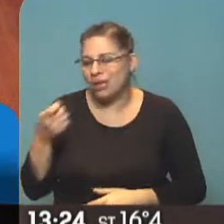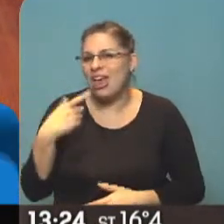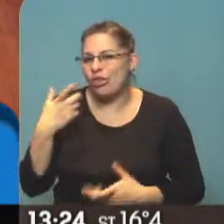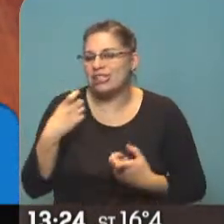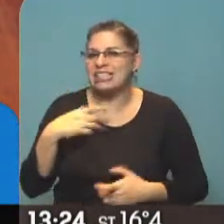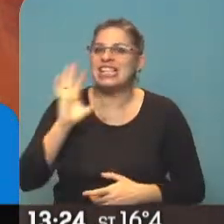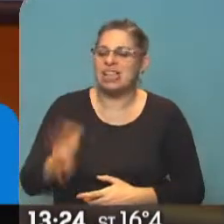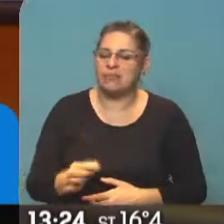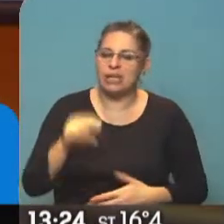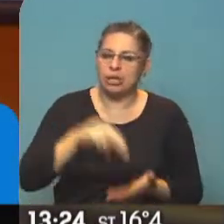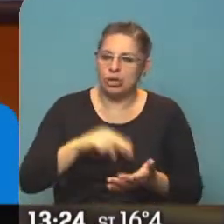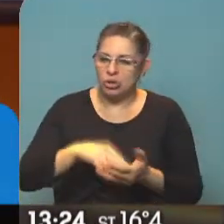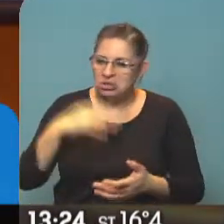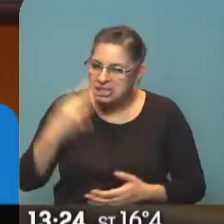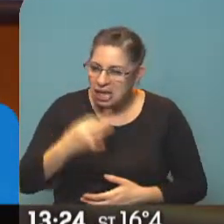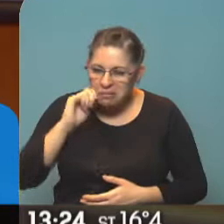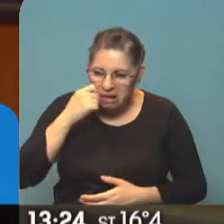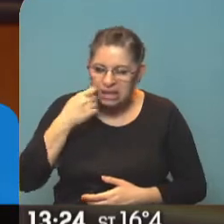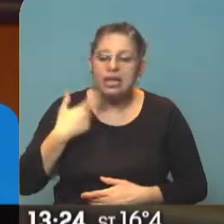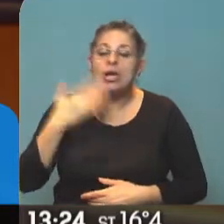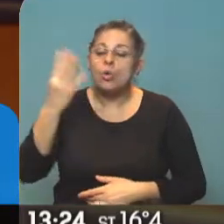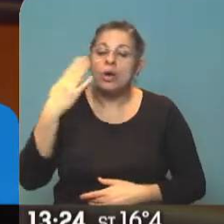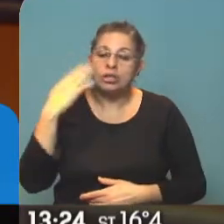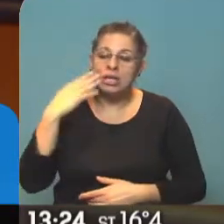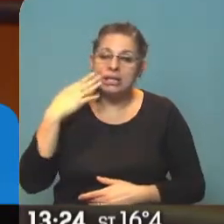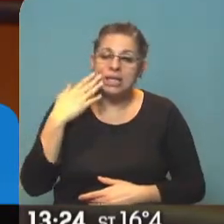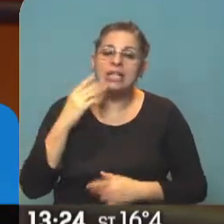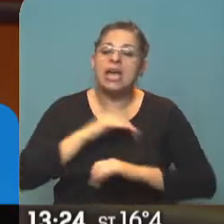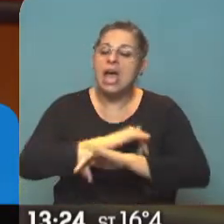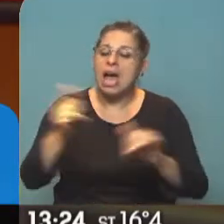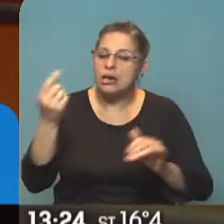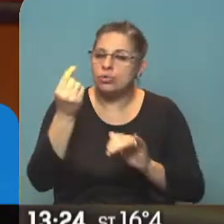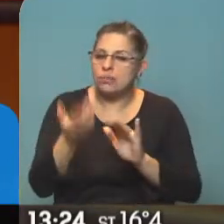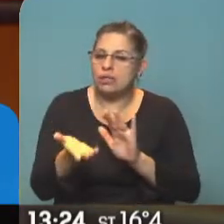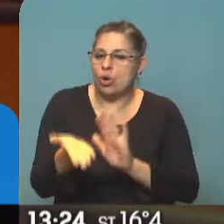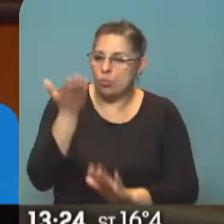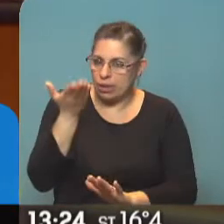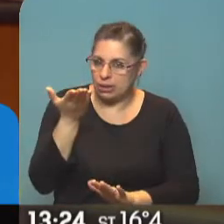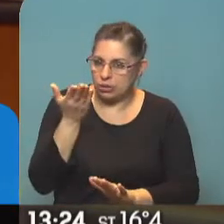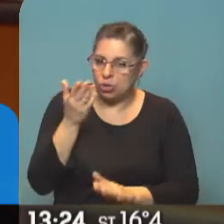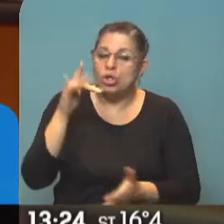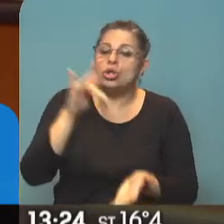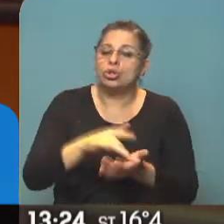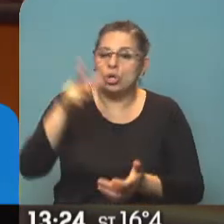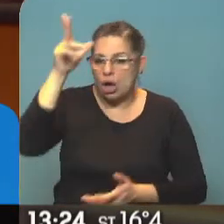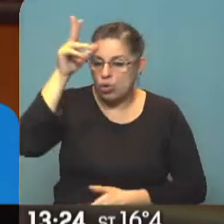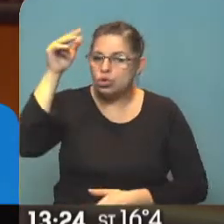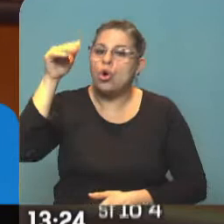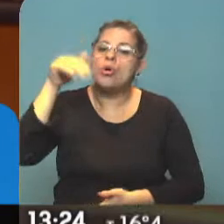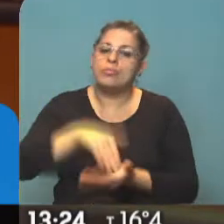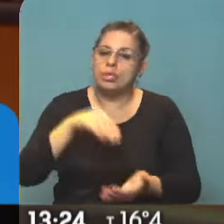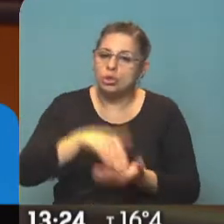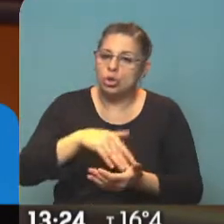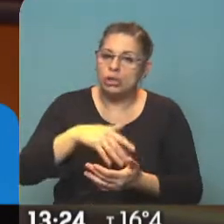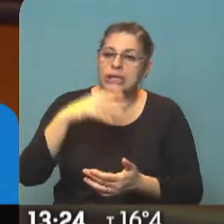La buena noticia es que ahora a las 4 vamos a anunciar los índices de movilidad que impactan a 8 millones de prestaciones, 8